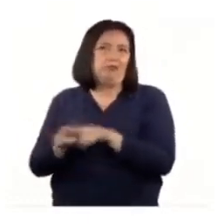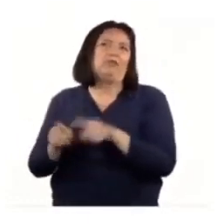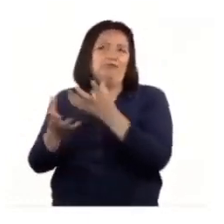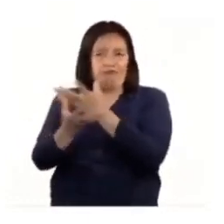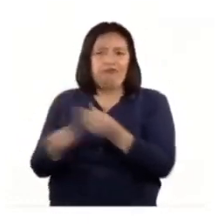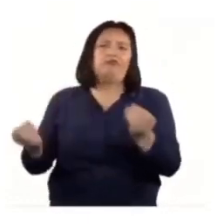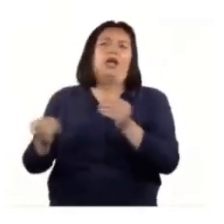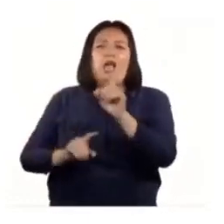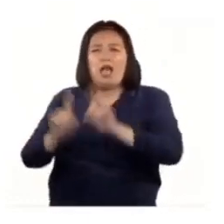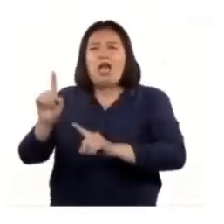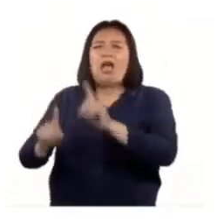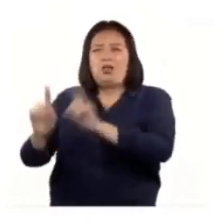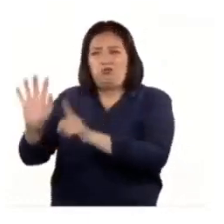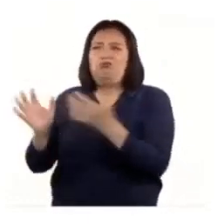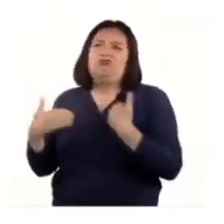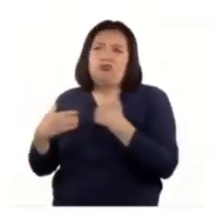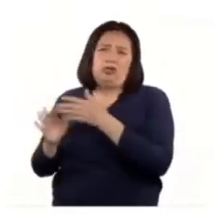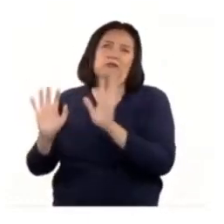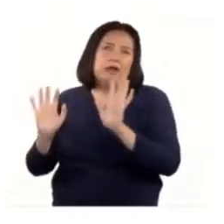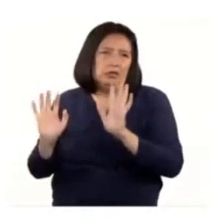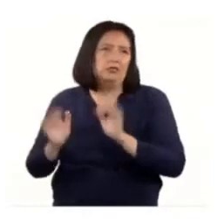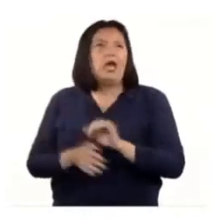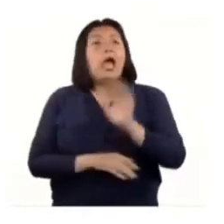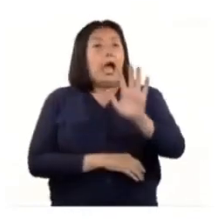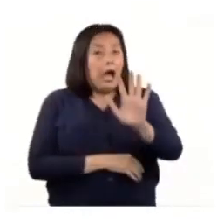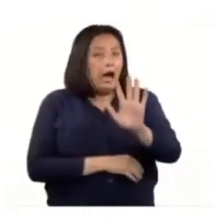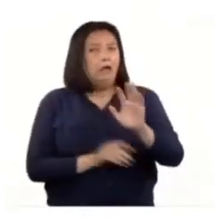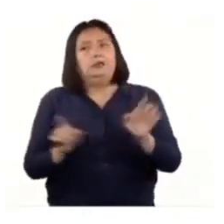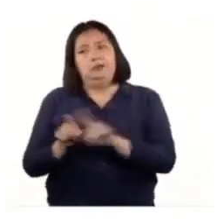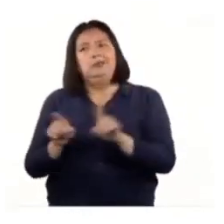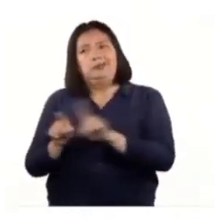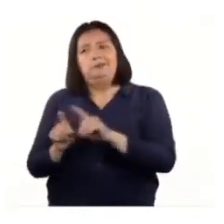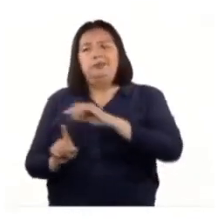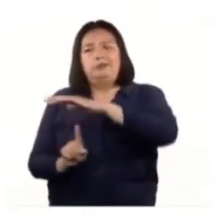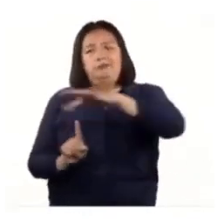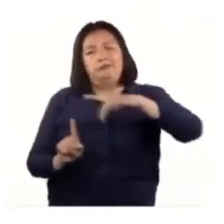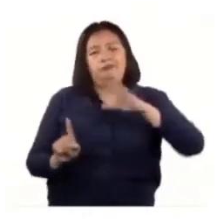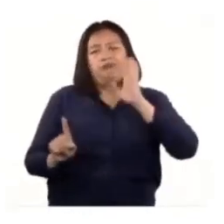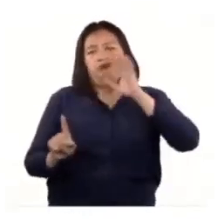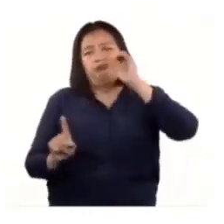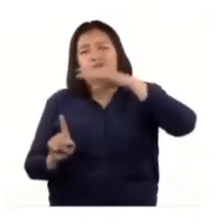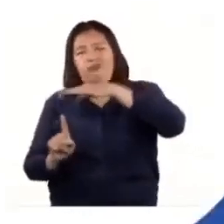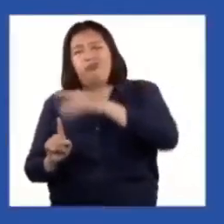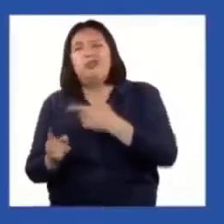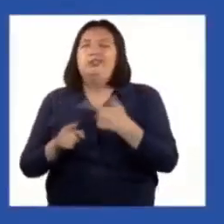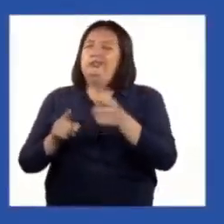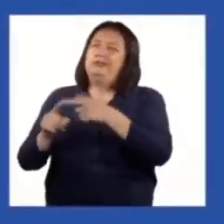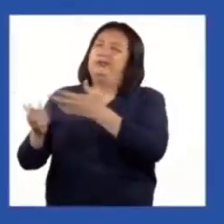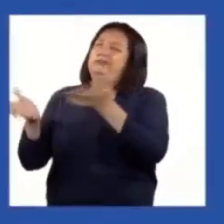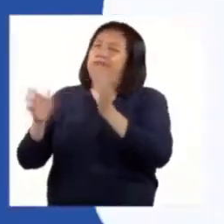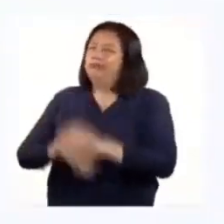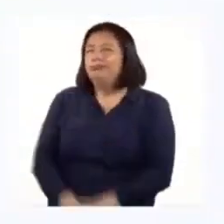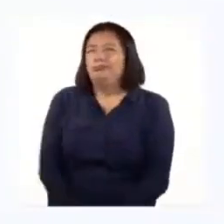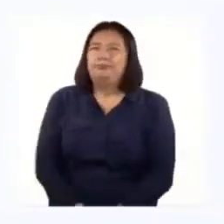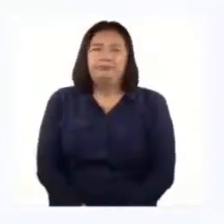extinción de algunas especies de animales. Ah, y también la contaminación ambiental, entre otras cosas.